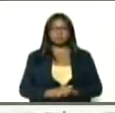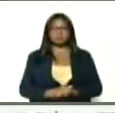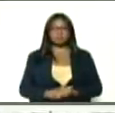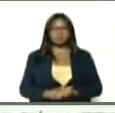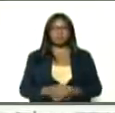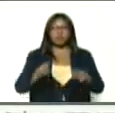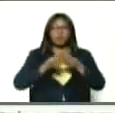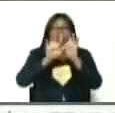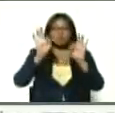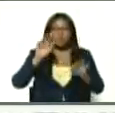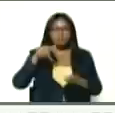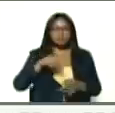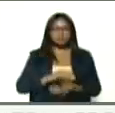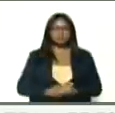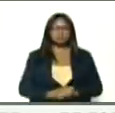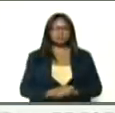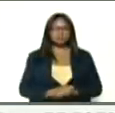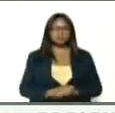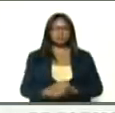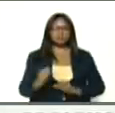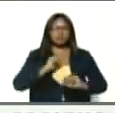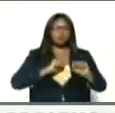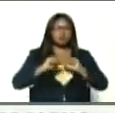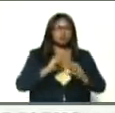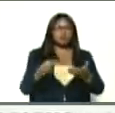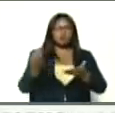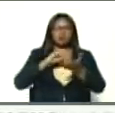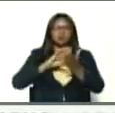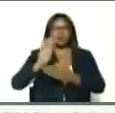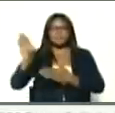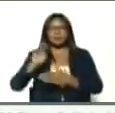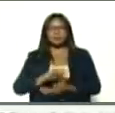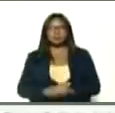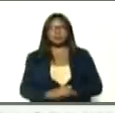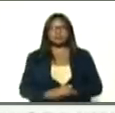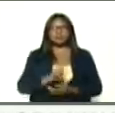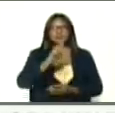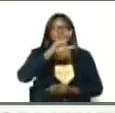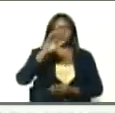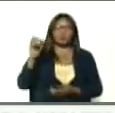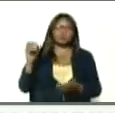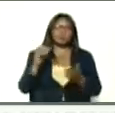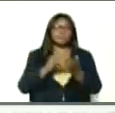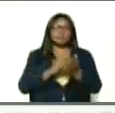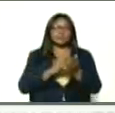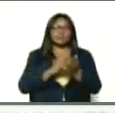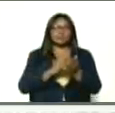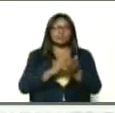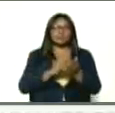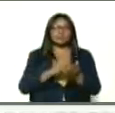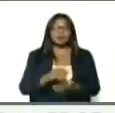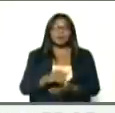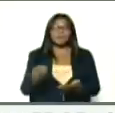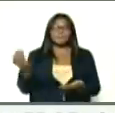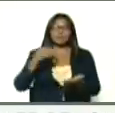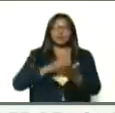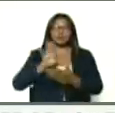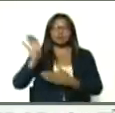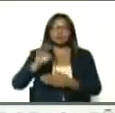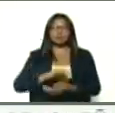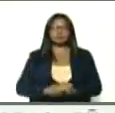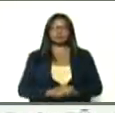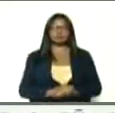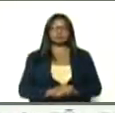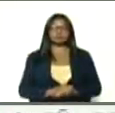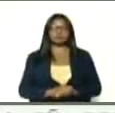igualmente, movimientos vuelta a la patria, se han inscrito, 151 mil, en vuelta a la patria, ¿ah?